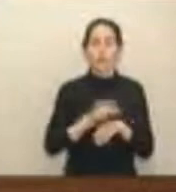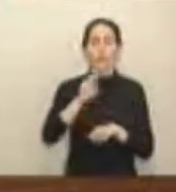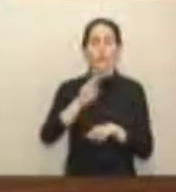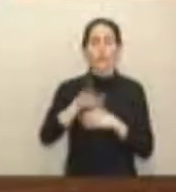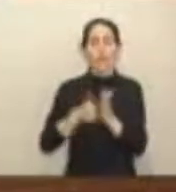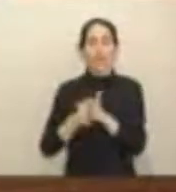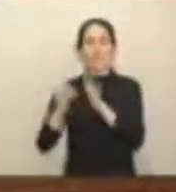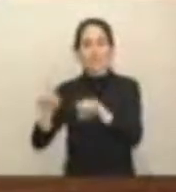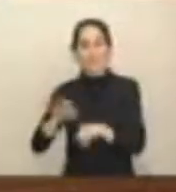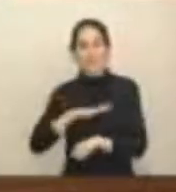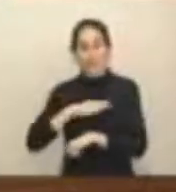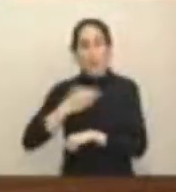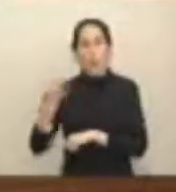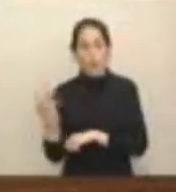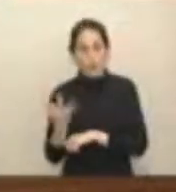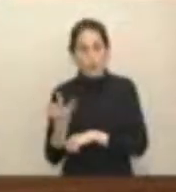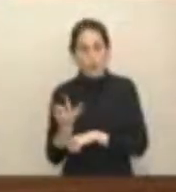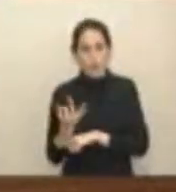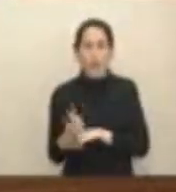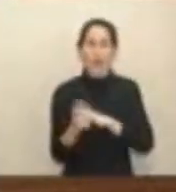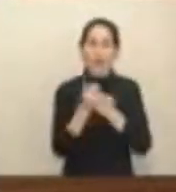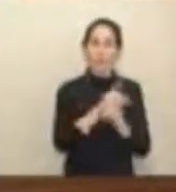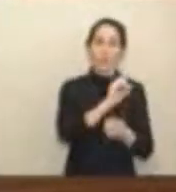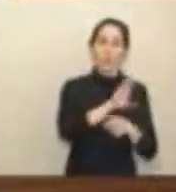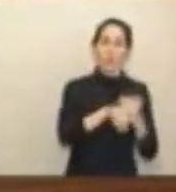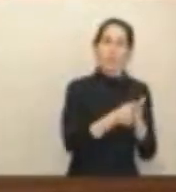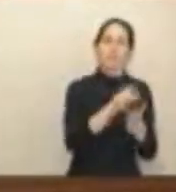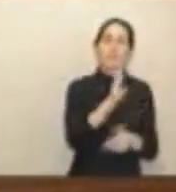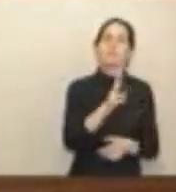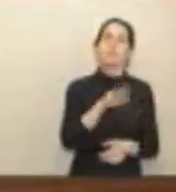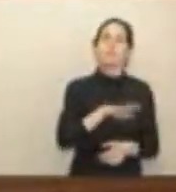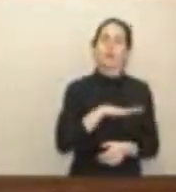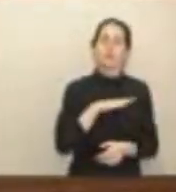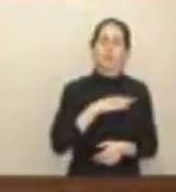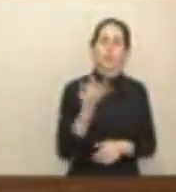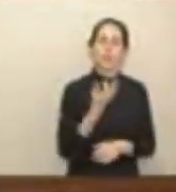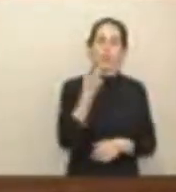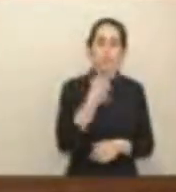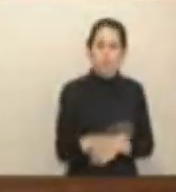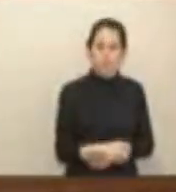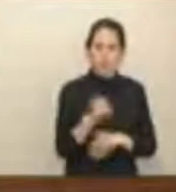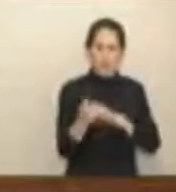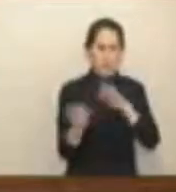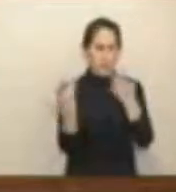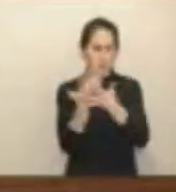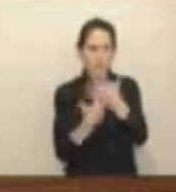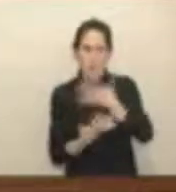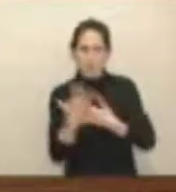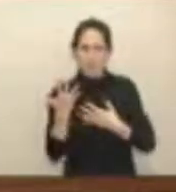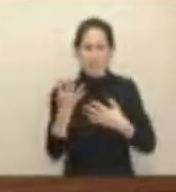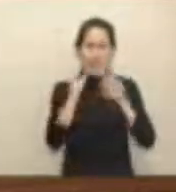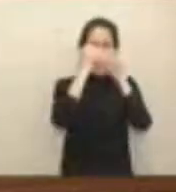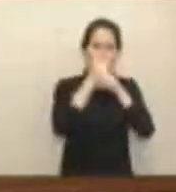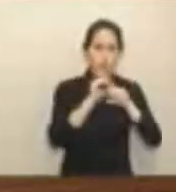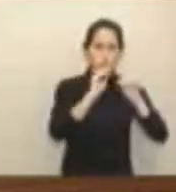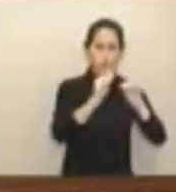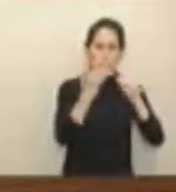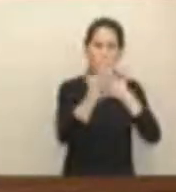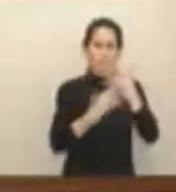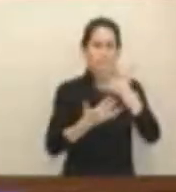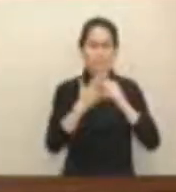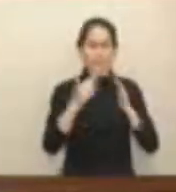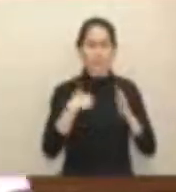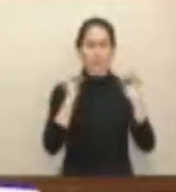confundir con lo que es un instrumento. Y desde luego nosotros no compartimos el enfoque que usted hace, pero no lo